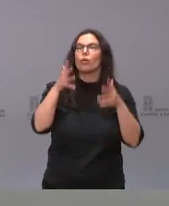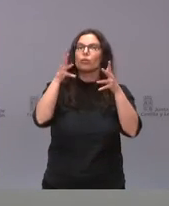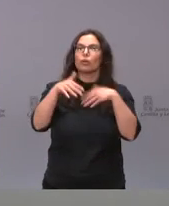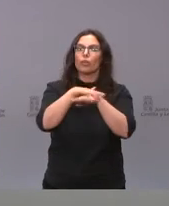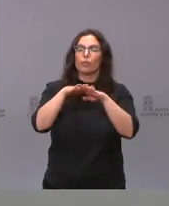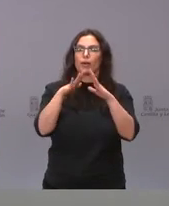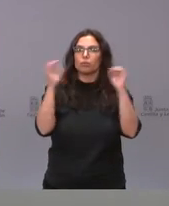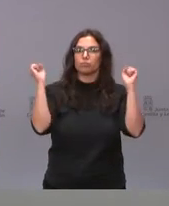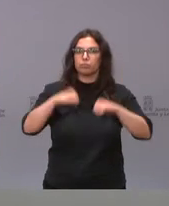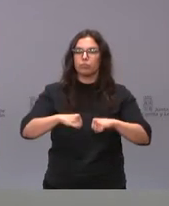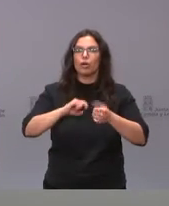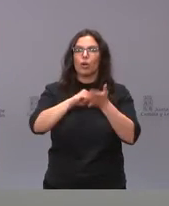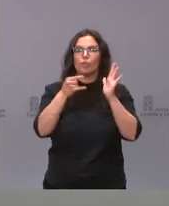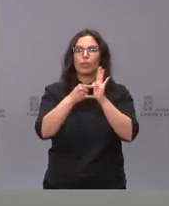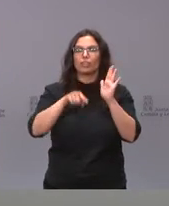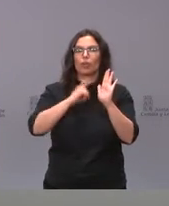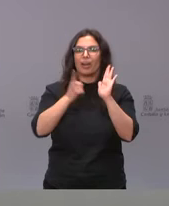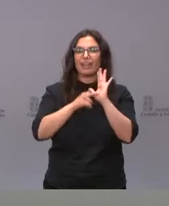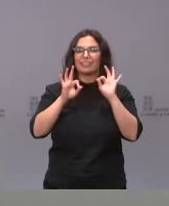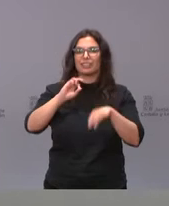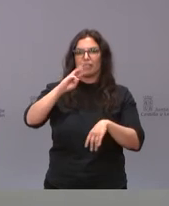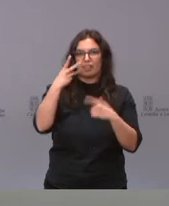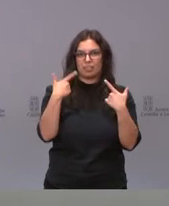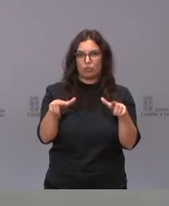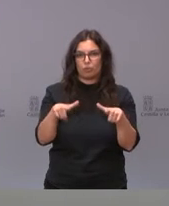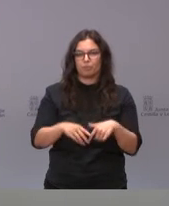Gobierno el proyecto de ley del tercer sector,